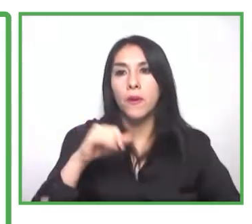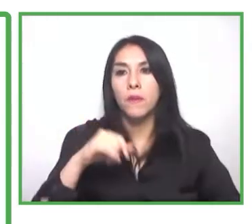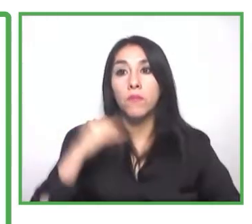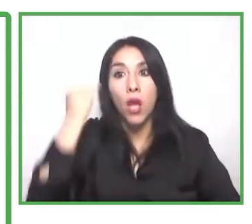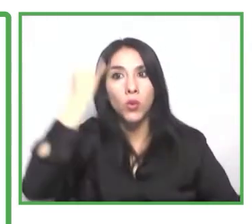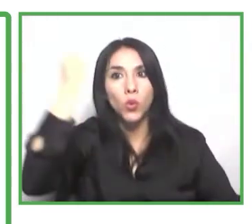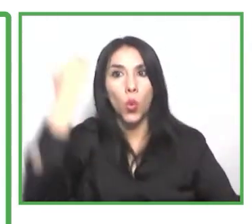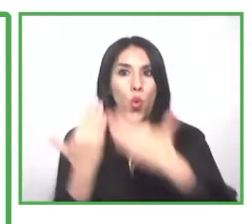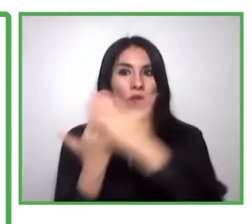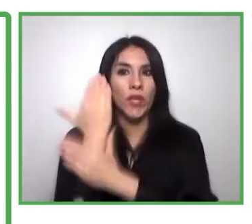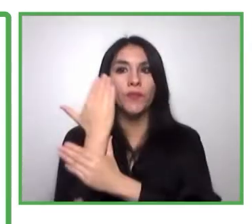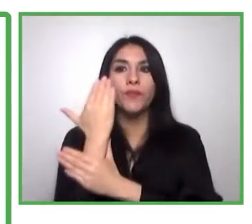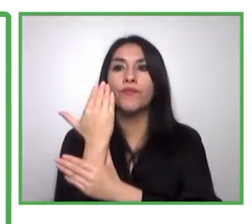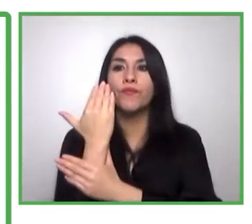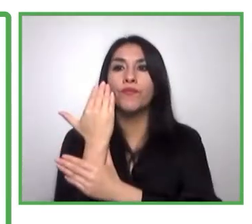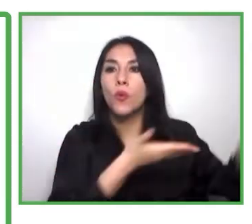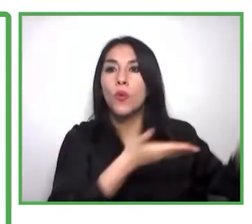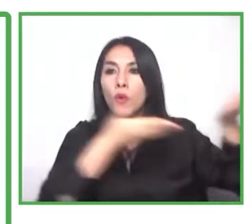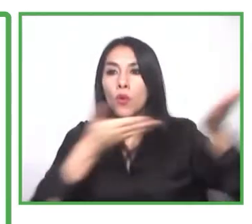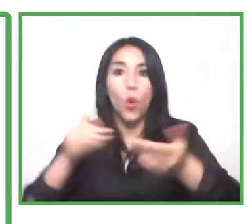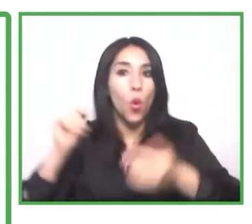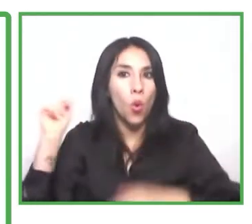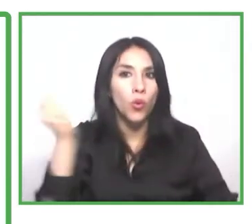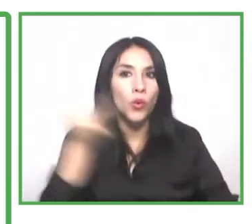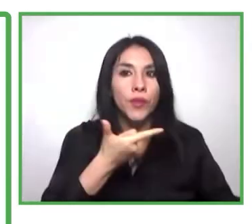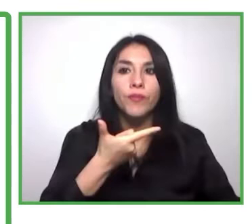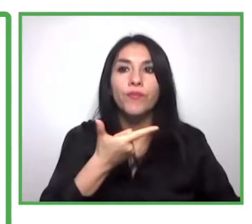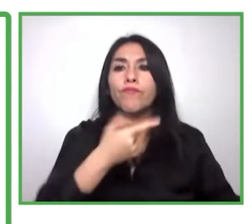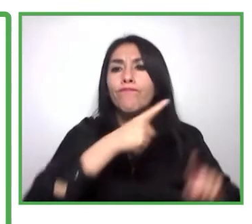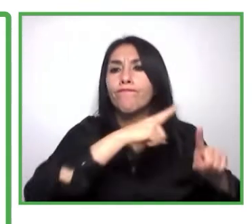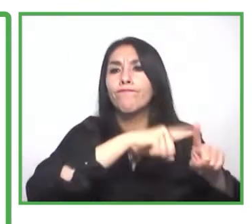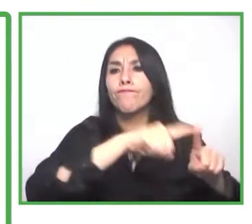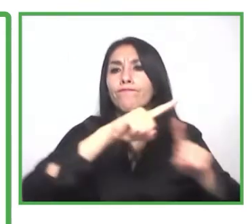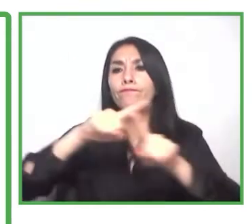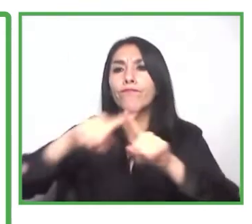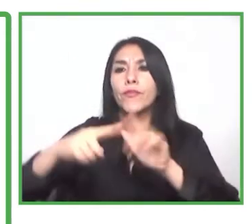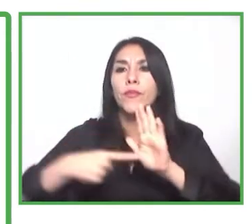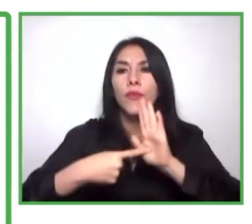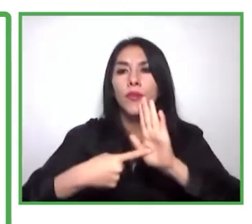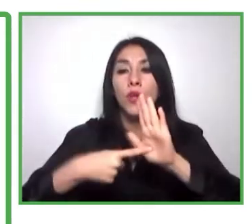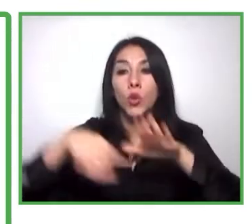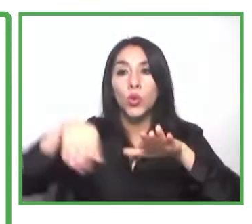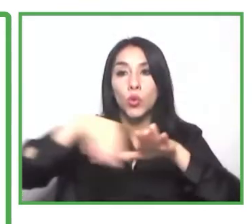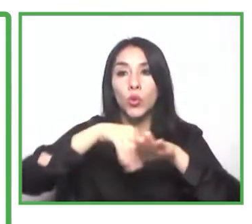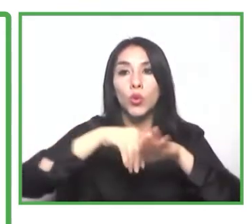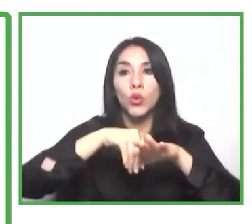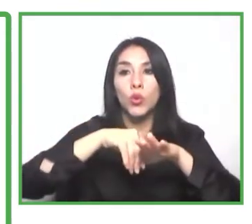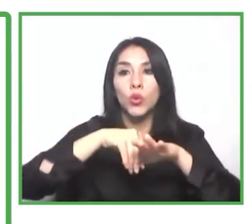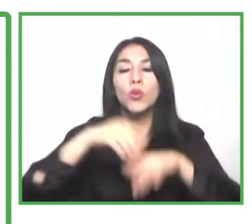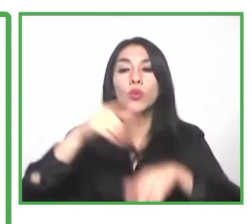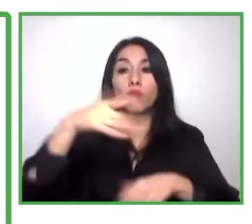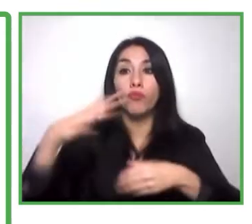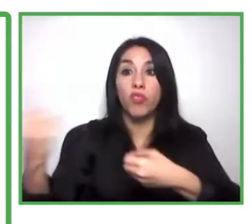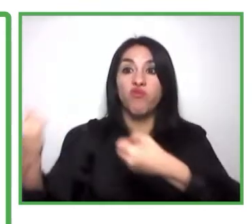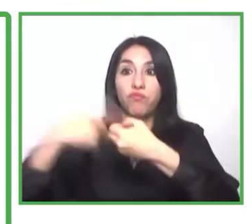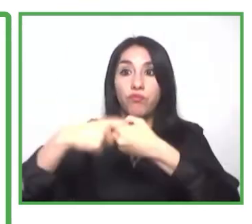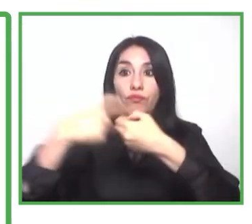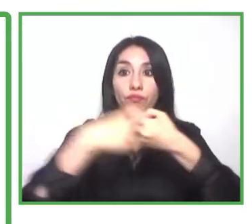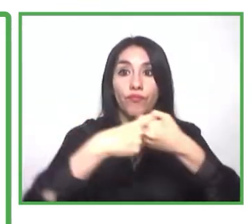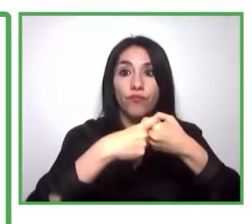y a participar de Expo Inclusión y a sumarse a este gran ecosistema de la inclusión en Chile. Muchas gracias.